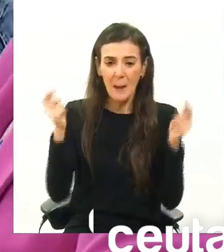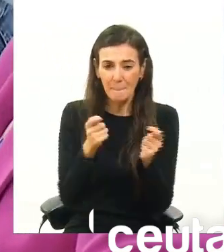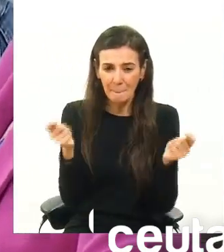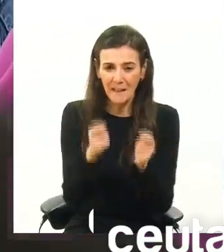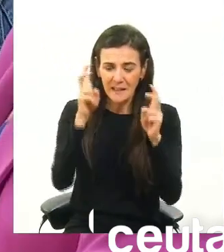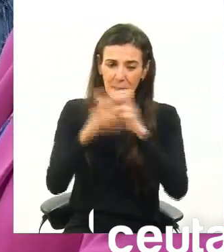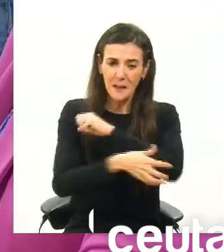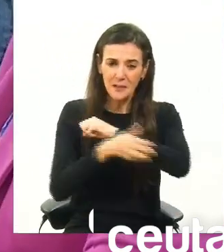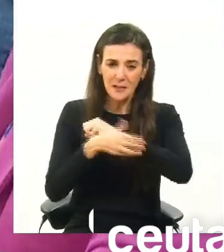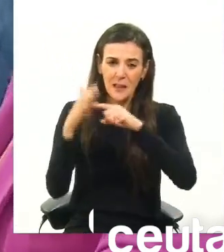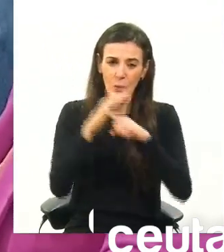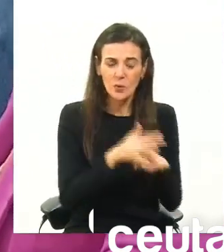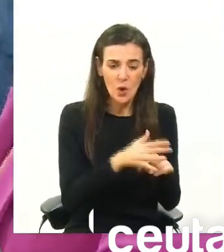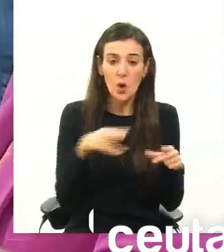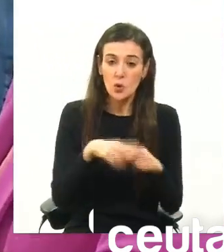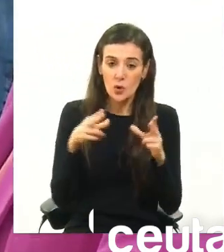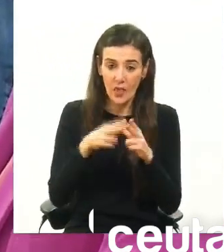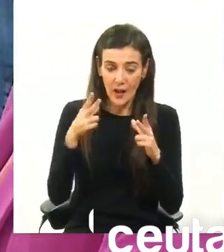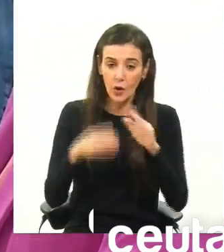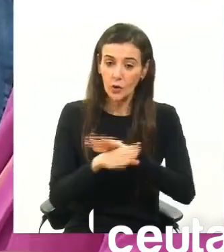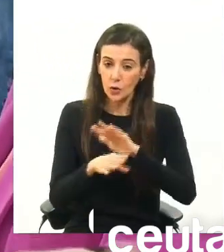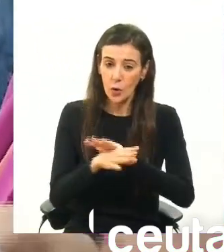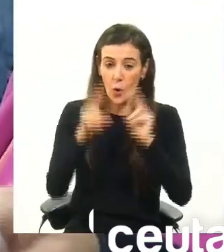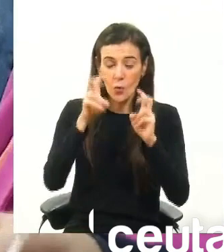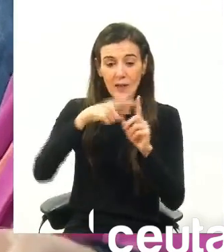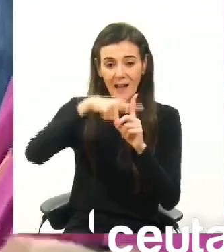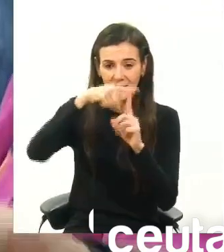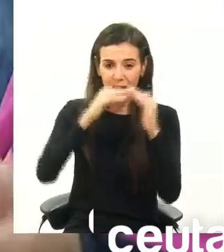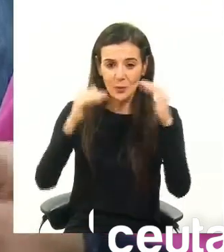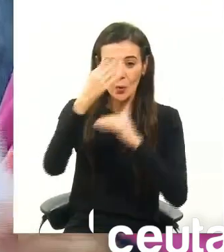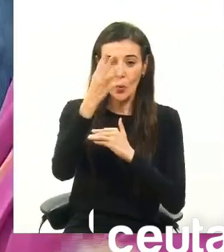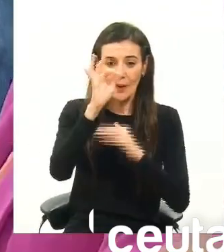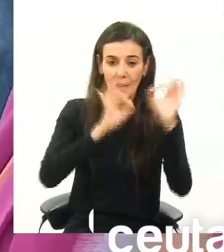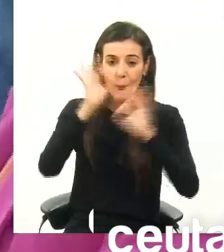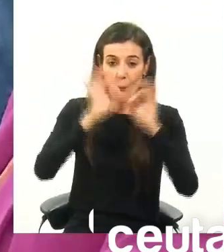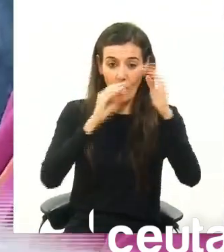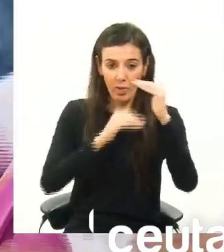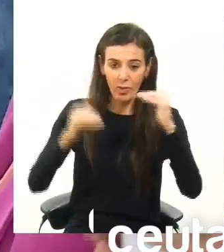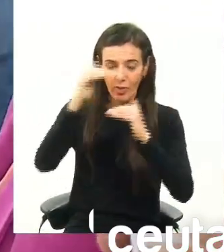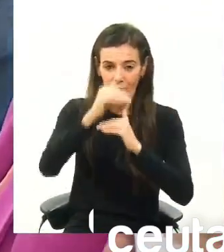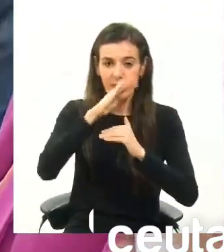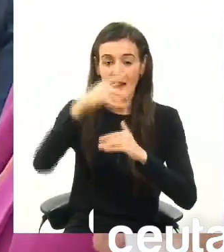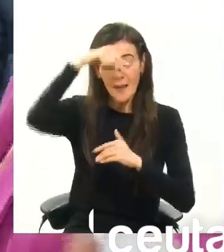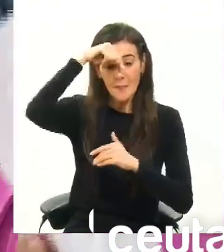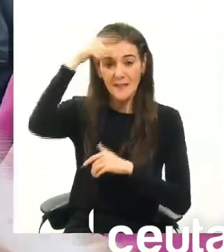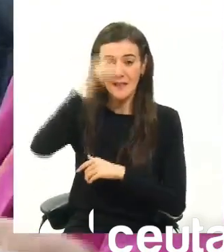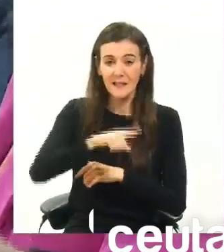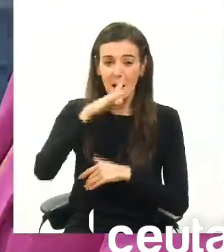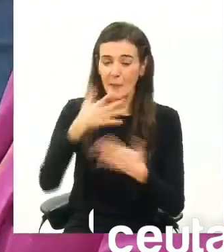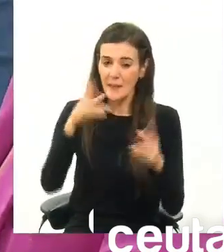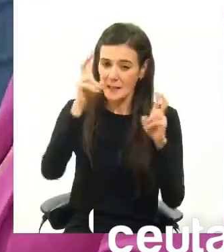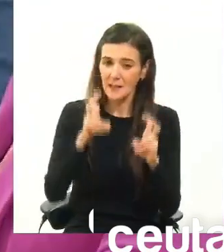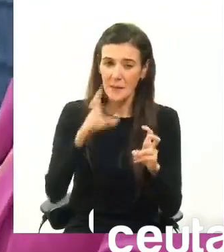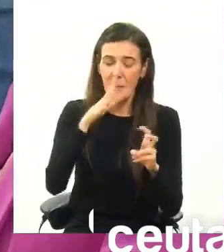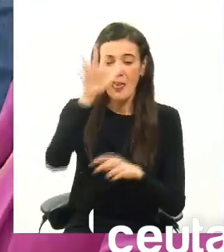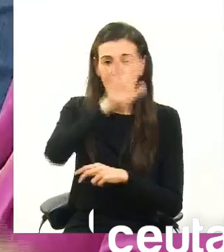materia de pobreza y exclusión social con unas tasas que superan el 40% y que nos sitúan, junto con Melilla, a la cabeza de